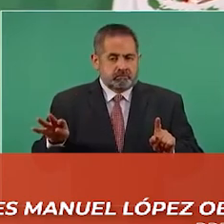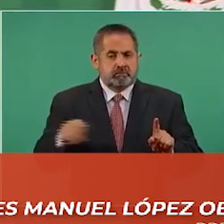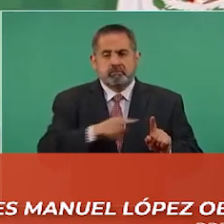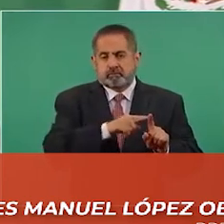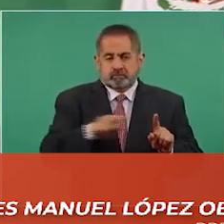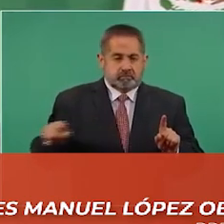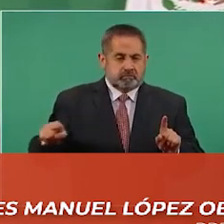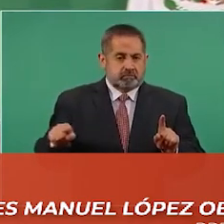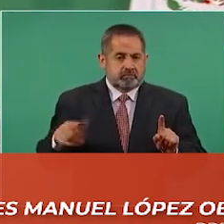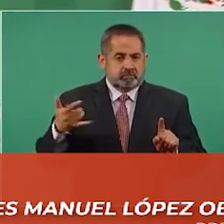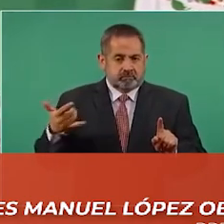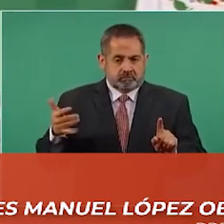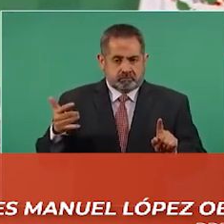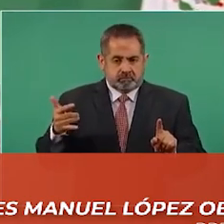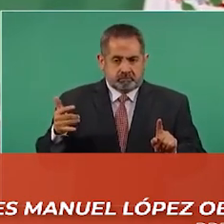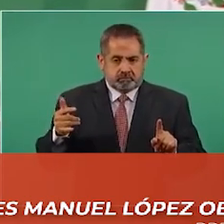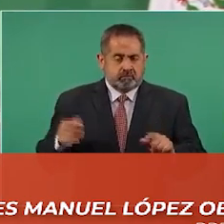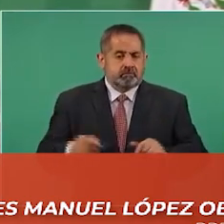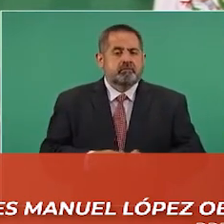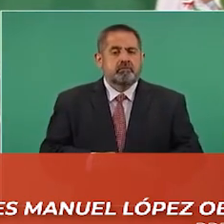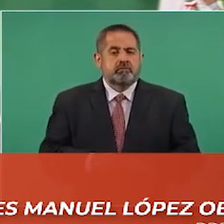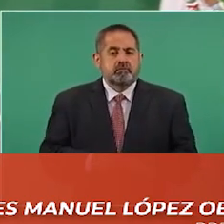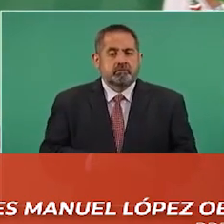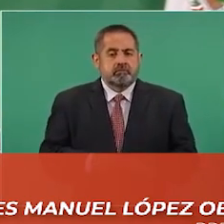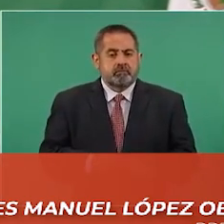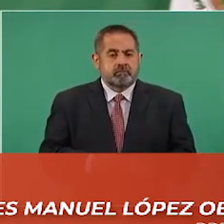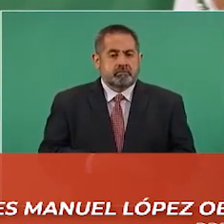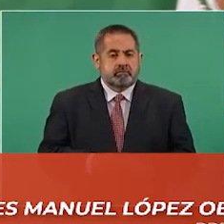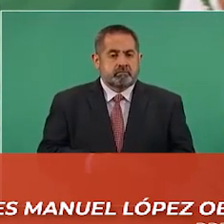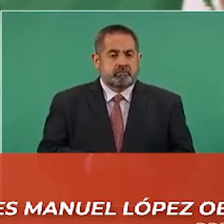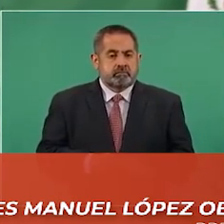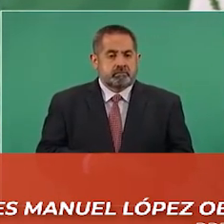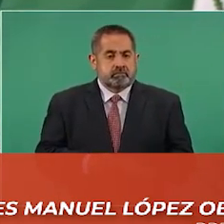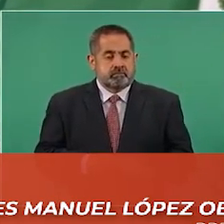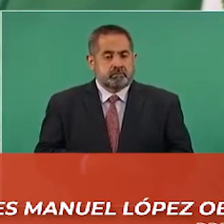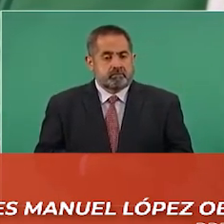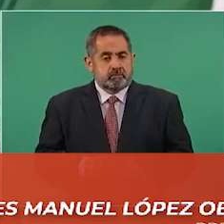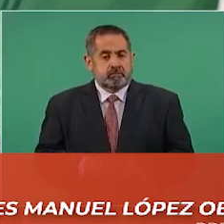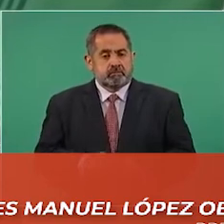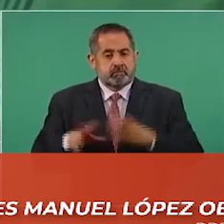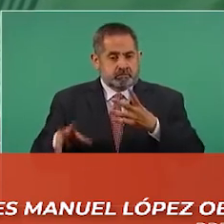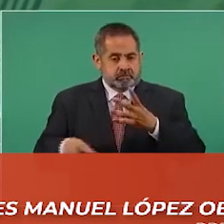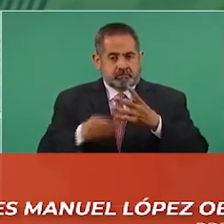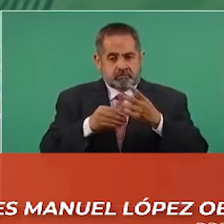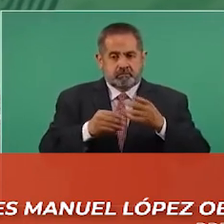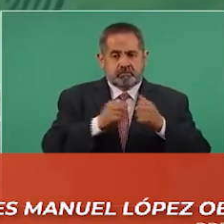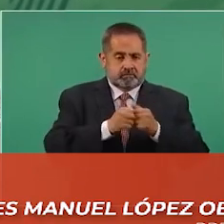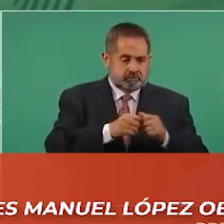julio. Y en el plan general,